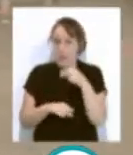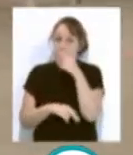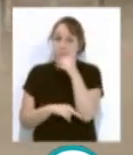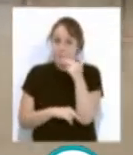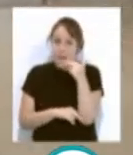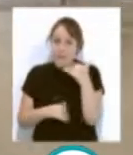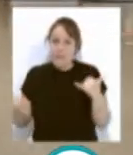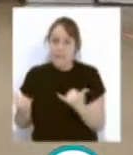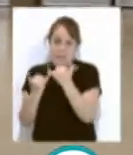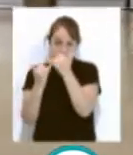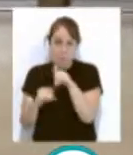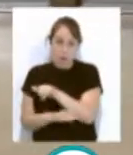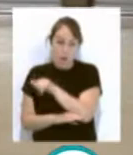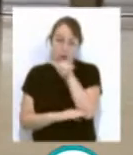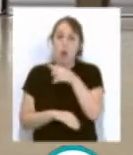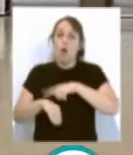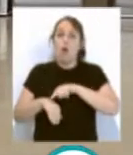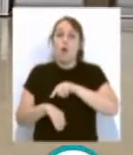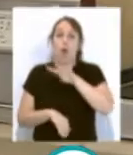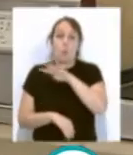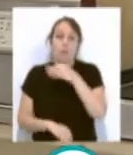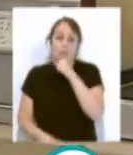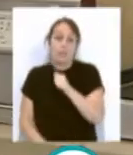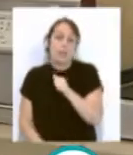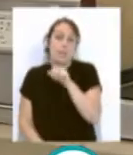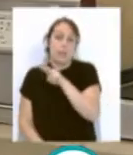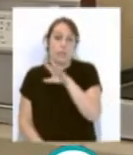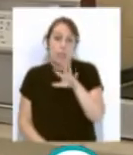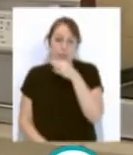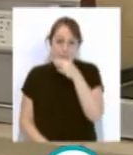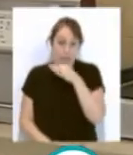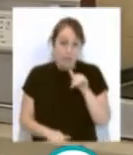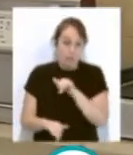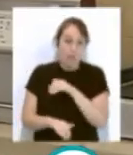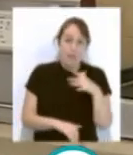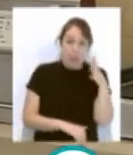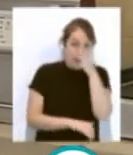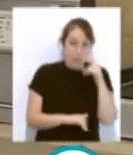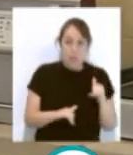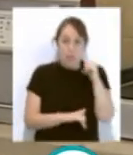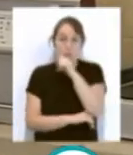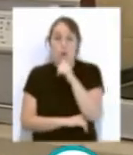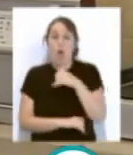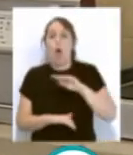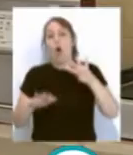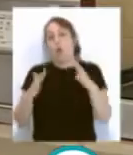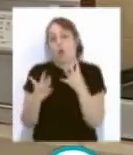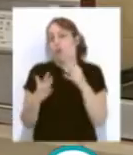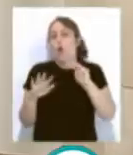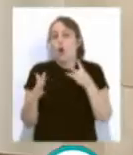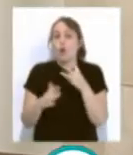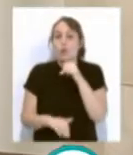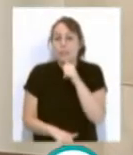aeropuerto de La Laguna será a las 4 y 25 de la tarde y después partirá desde Jerez a las 8 y 10 rumbo a la isla Canaria.